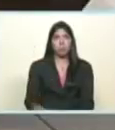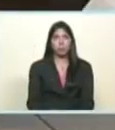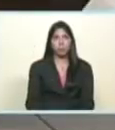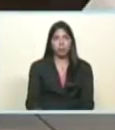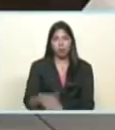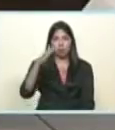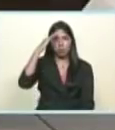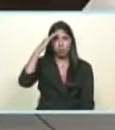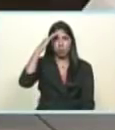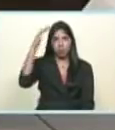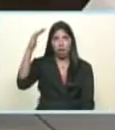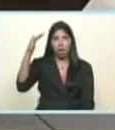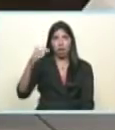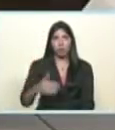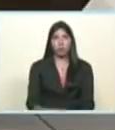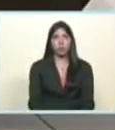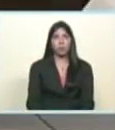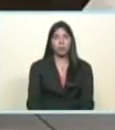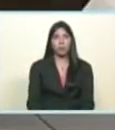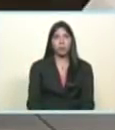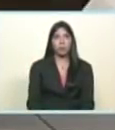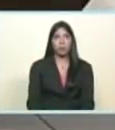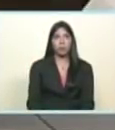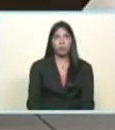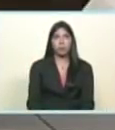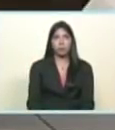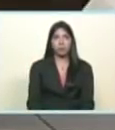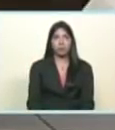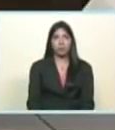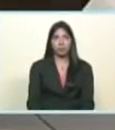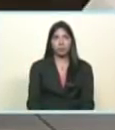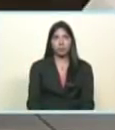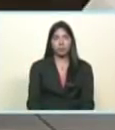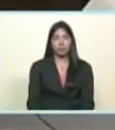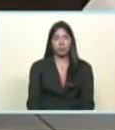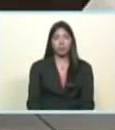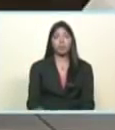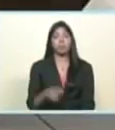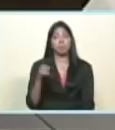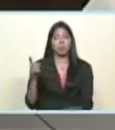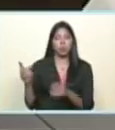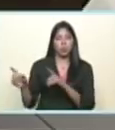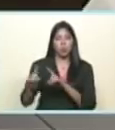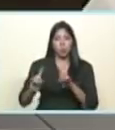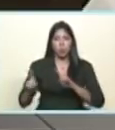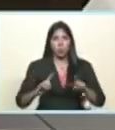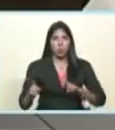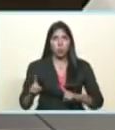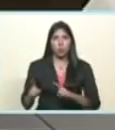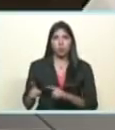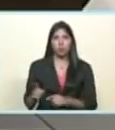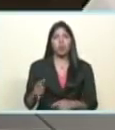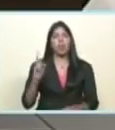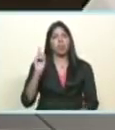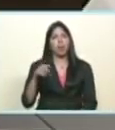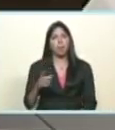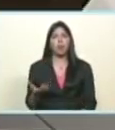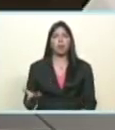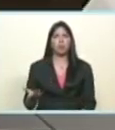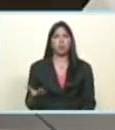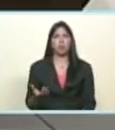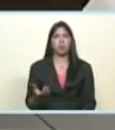a nuestro Comandante Estratégico Operacional, que se encuentra recuperándose también